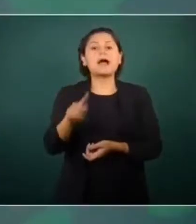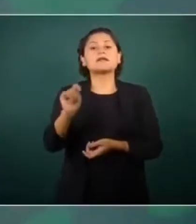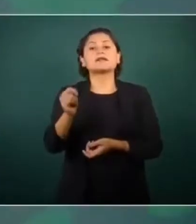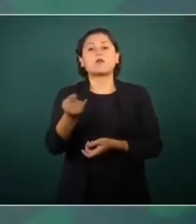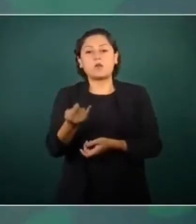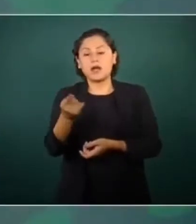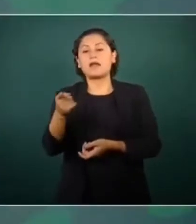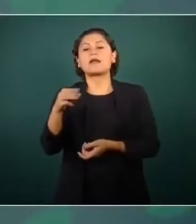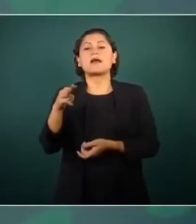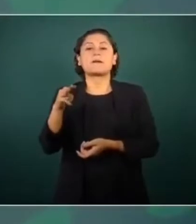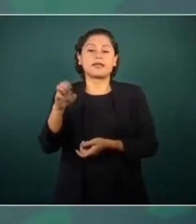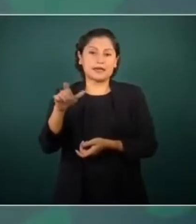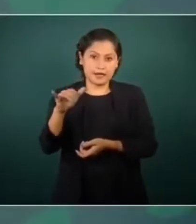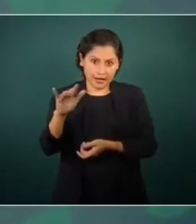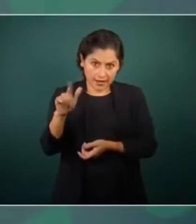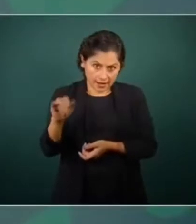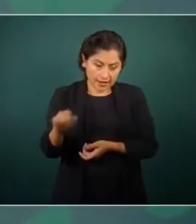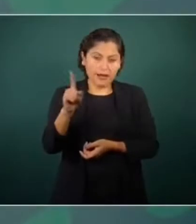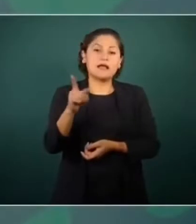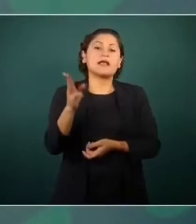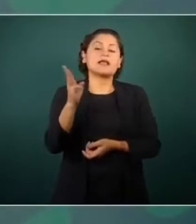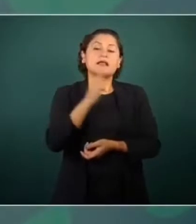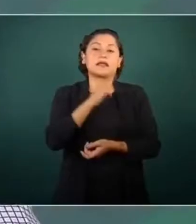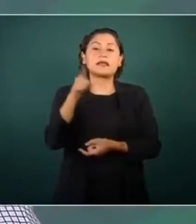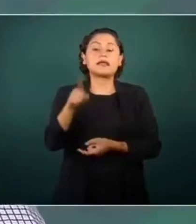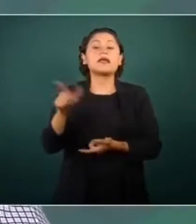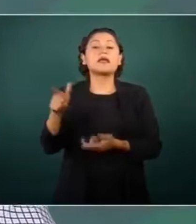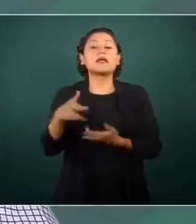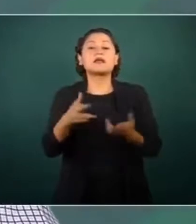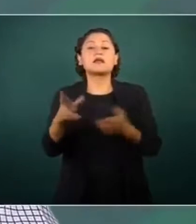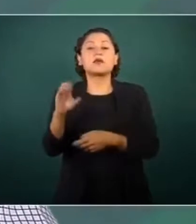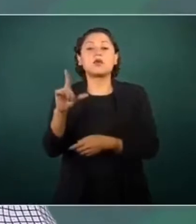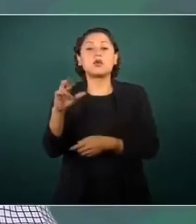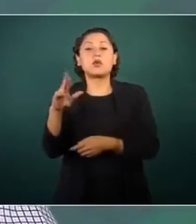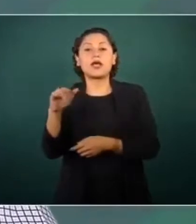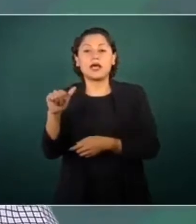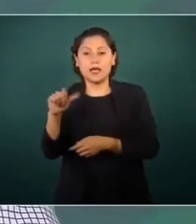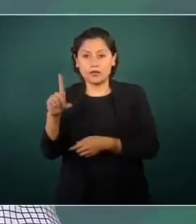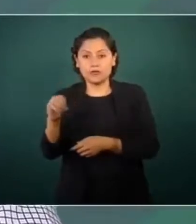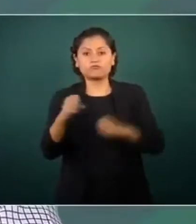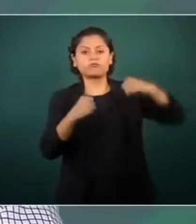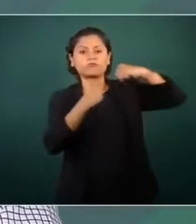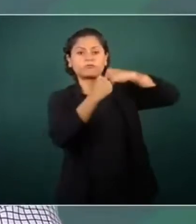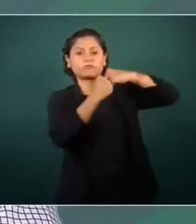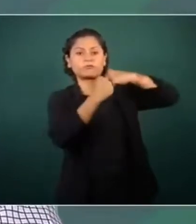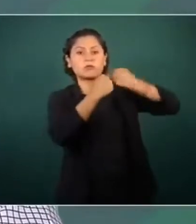Mexicali, en San Luis, en Río Colorado, en Nogales, todas las ciudades fronterizas.